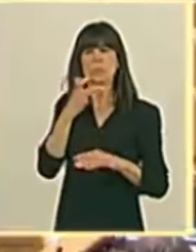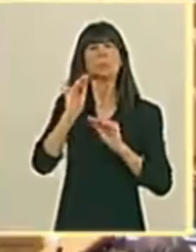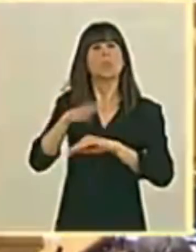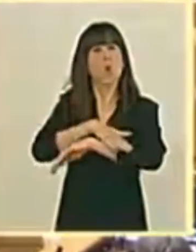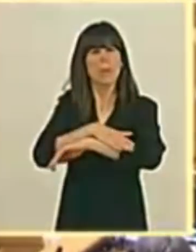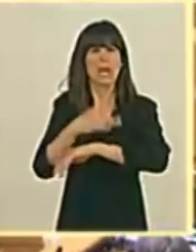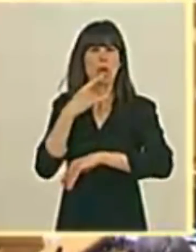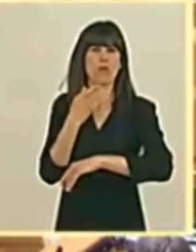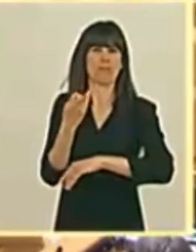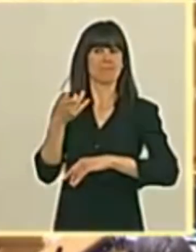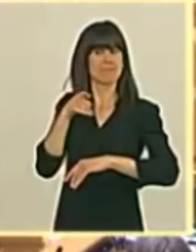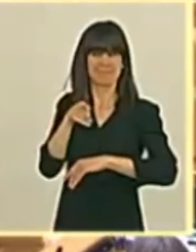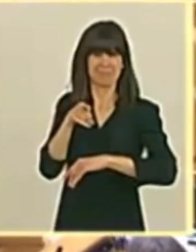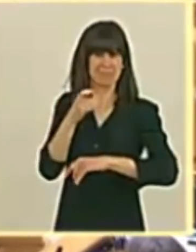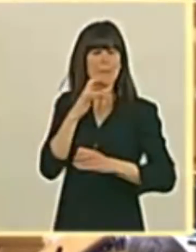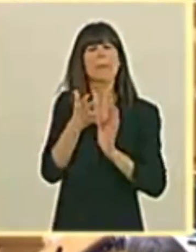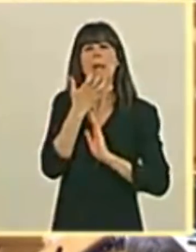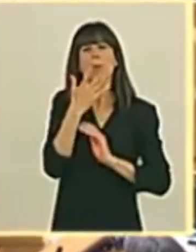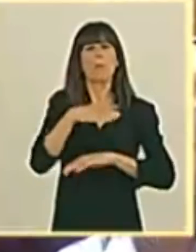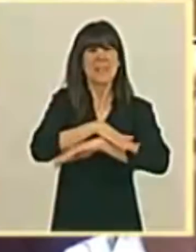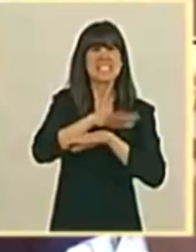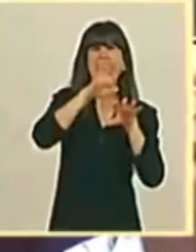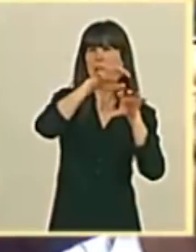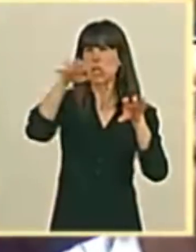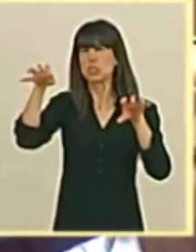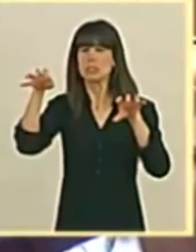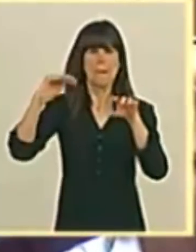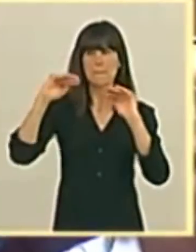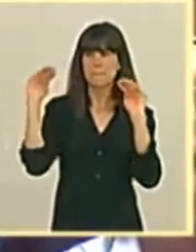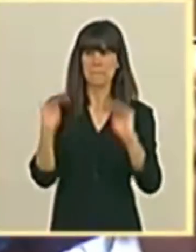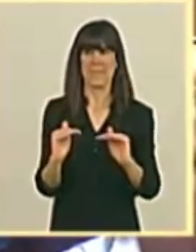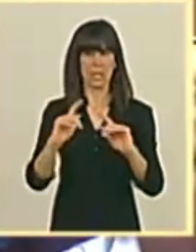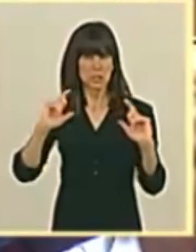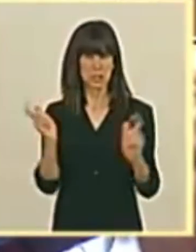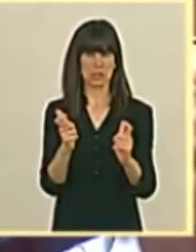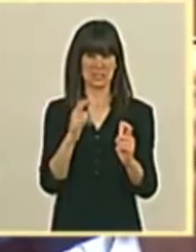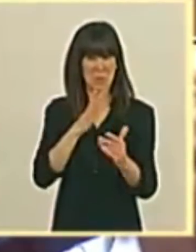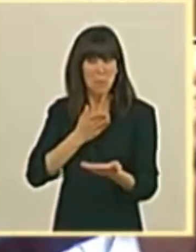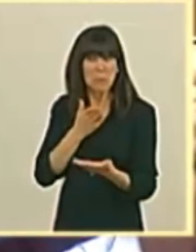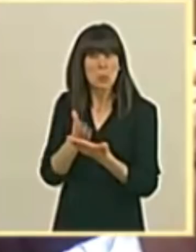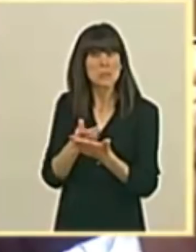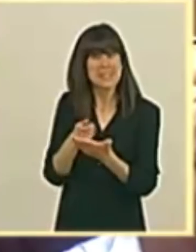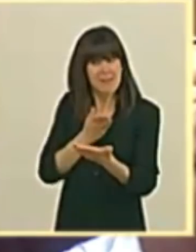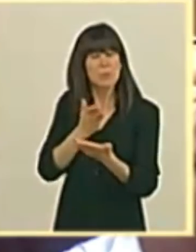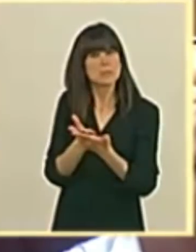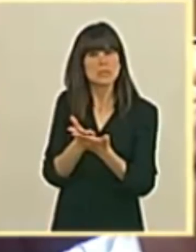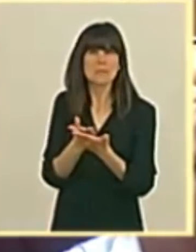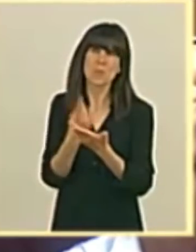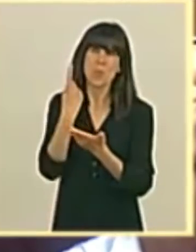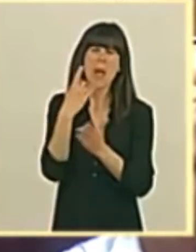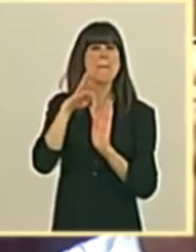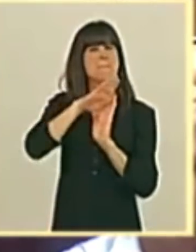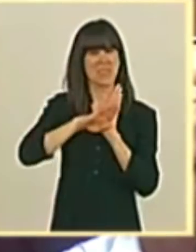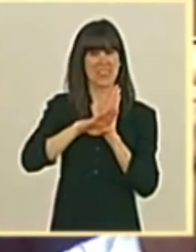Por ejemplo, reducir el número de ministerios de su gobierno. Esa propuesta es simplemente una medida